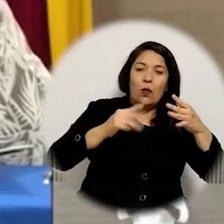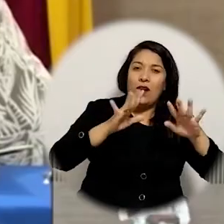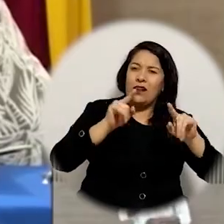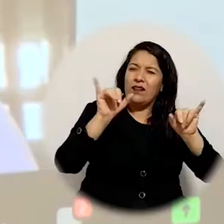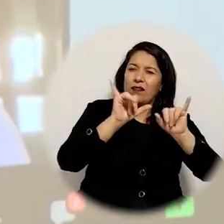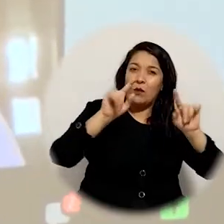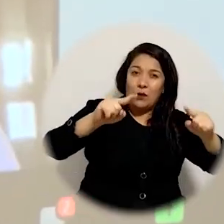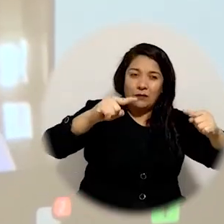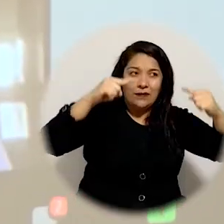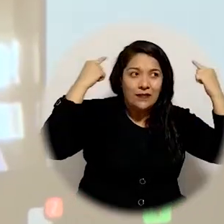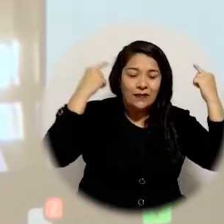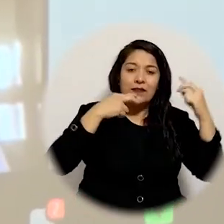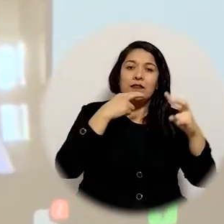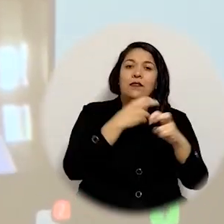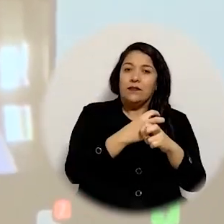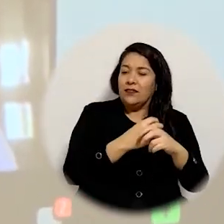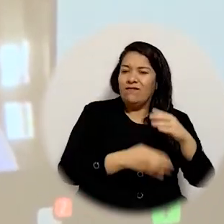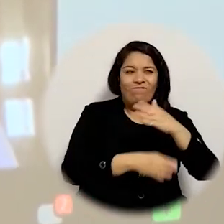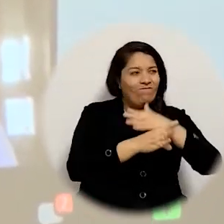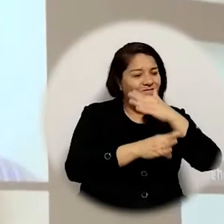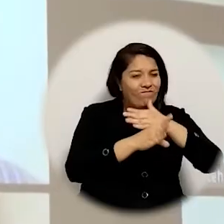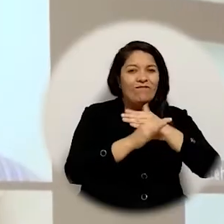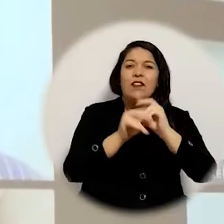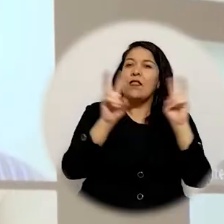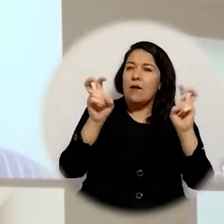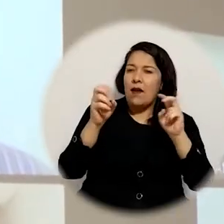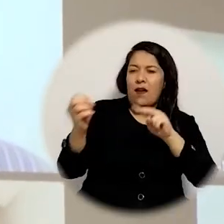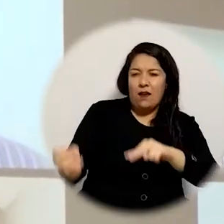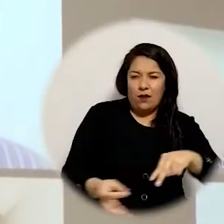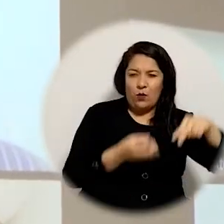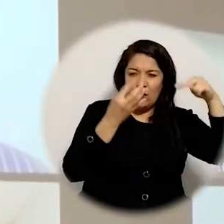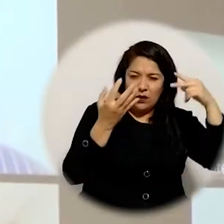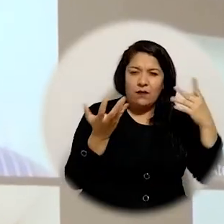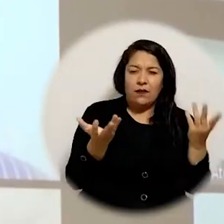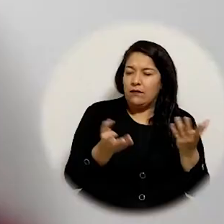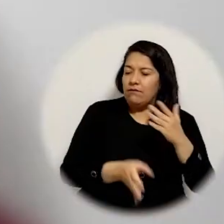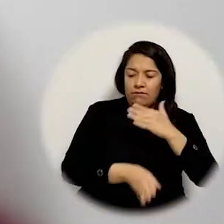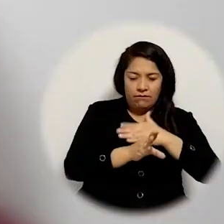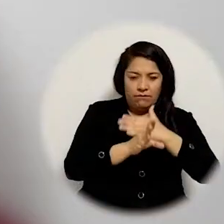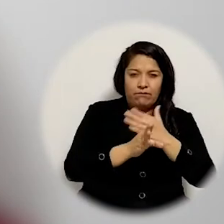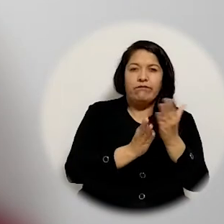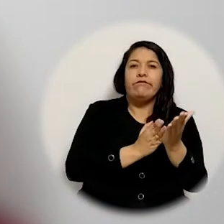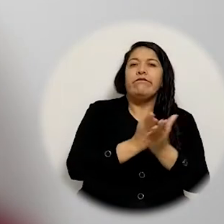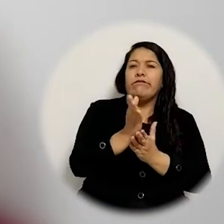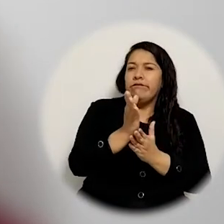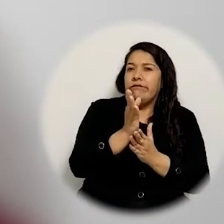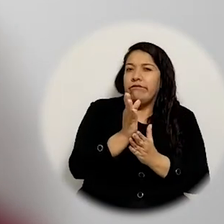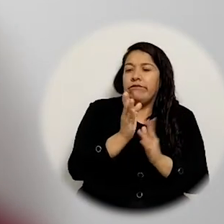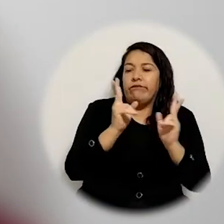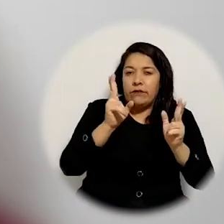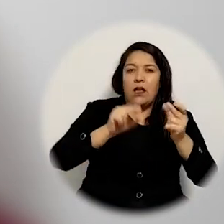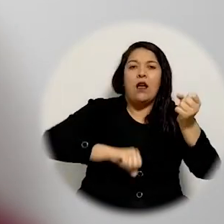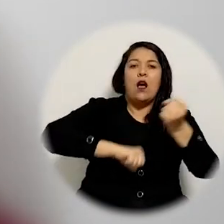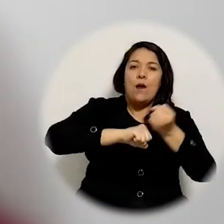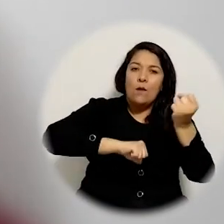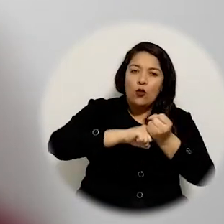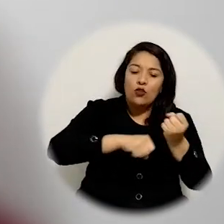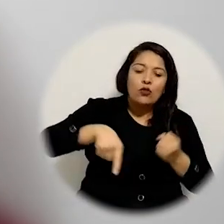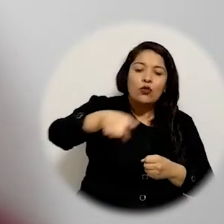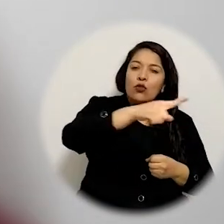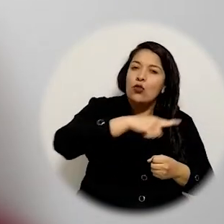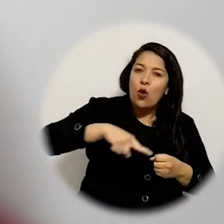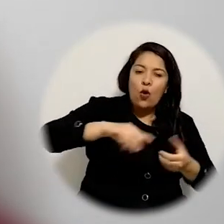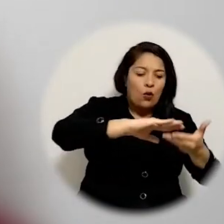para la Universidad del Magdalena se vienen grandes apuestas en materia educativa y quiero que sepa que cuenta con todo el